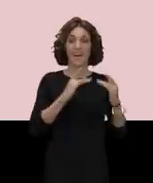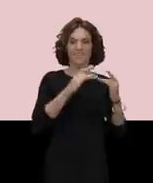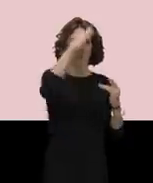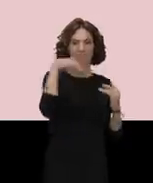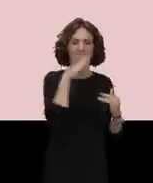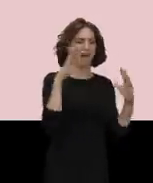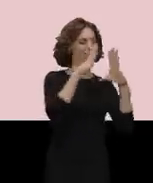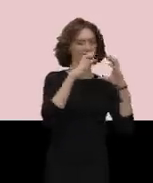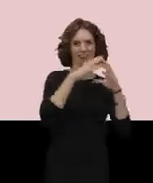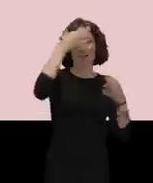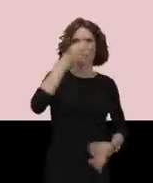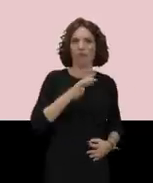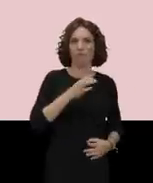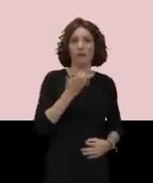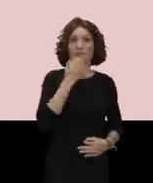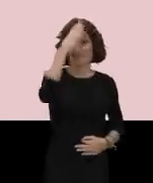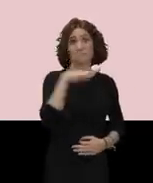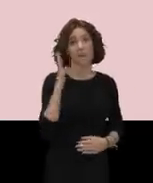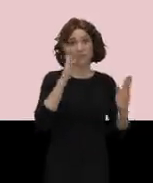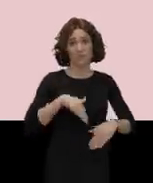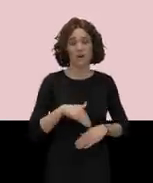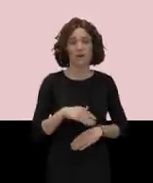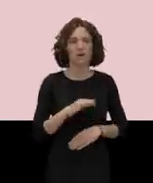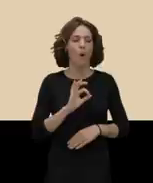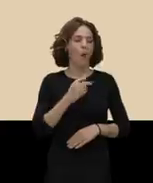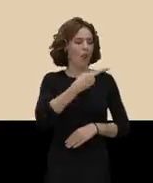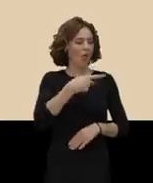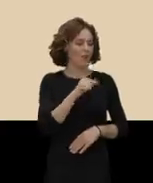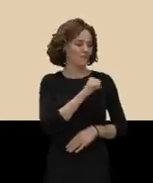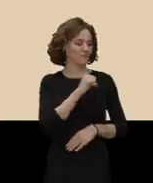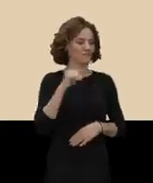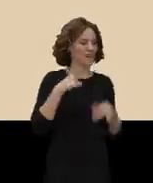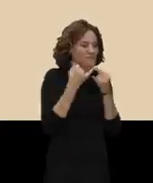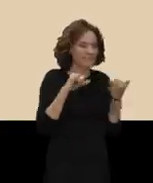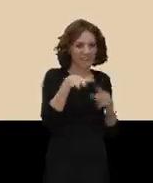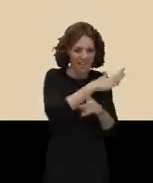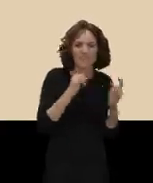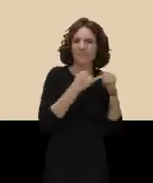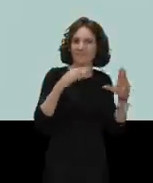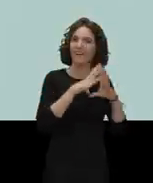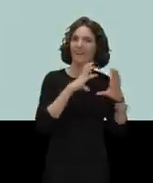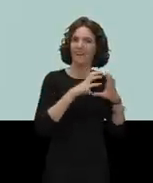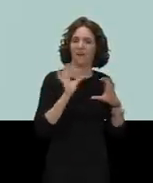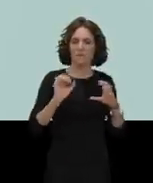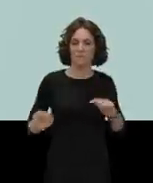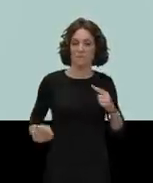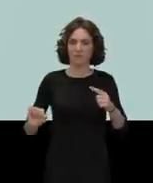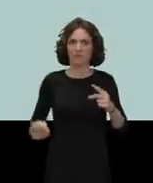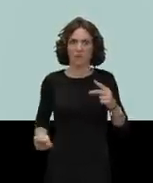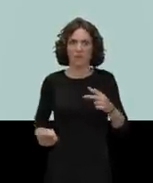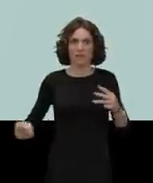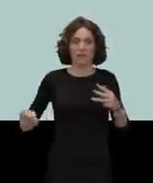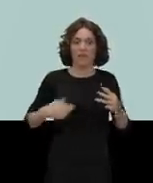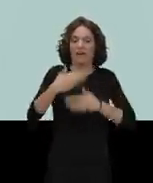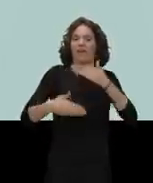Es normal que te entren ganas de hacerlo en la de tus padres. Uy, si no están tus padres, claro. De darte un festival. Cuando vas de festival. Ganas de meter. Primera